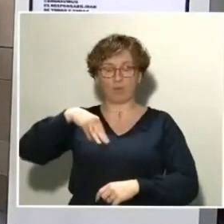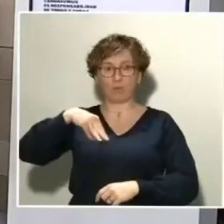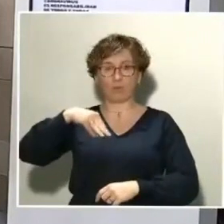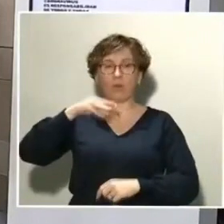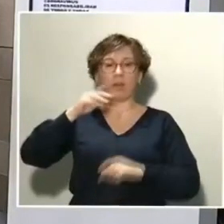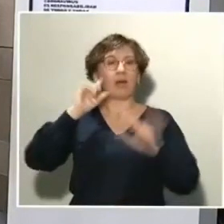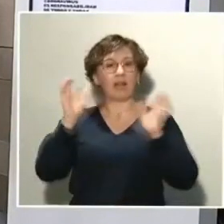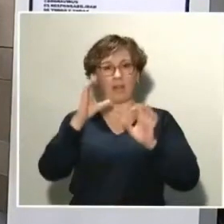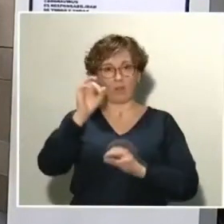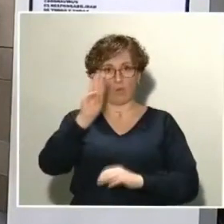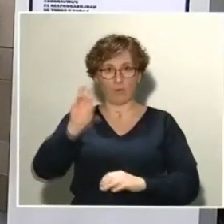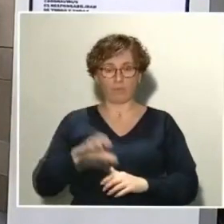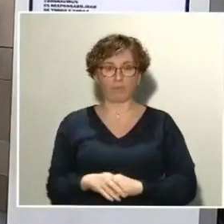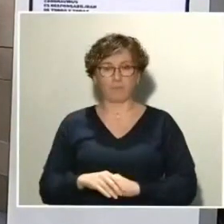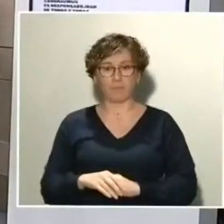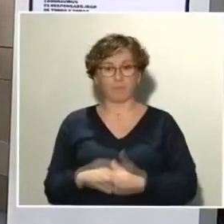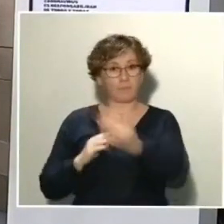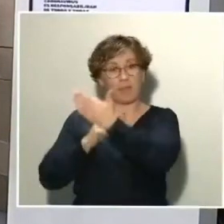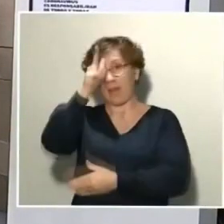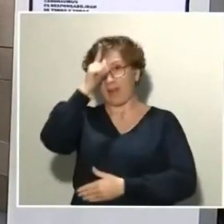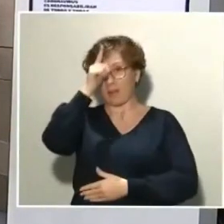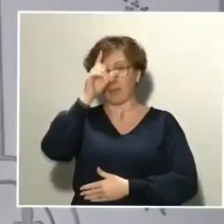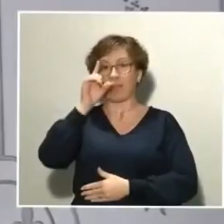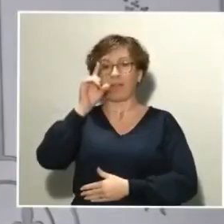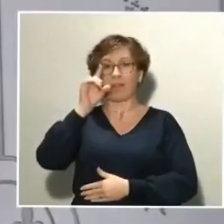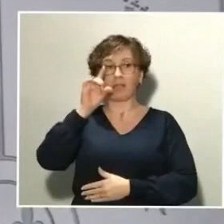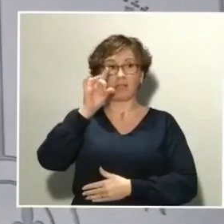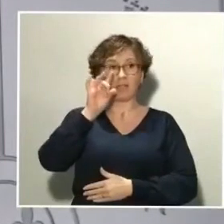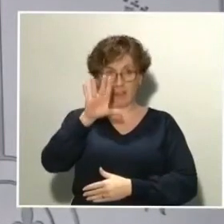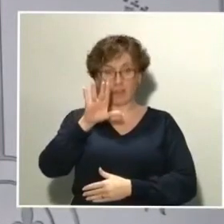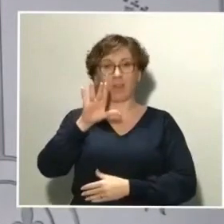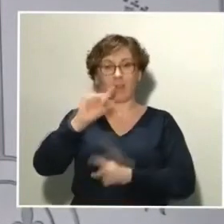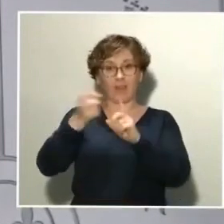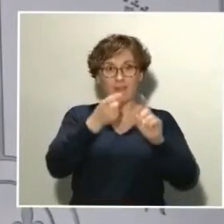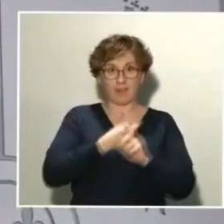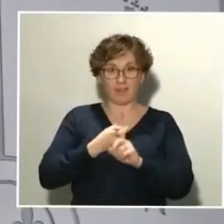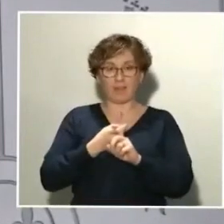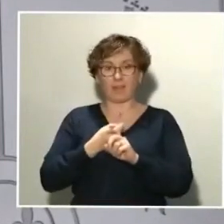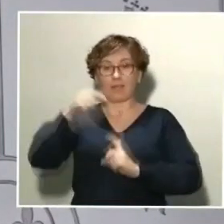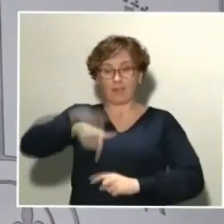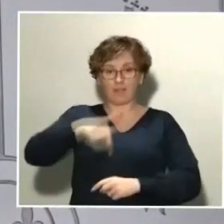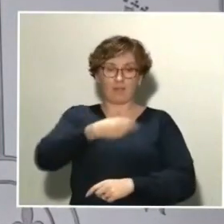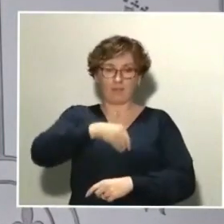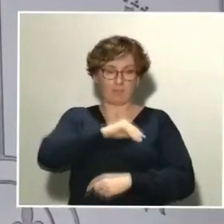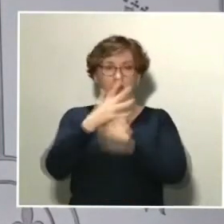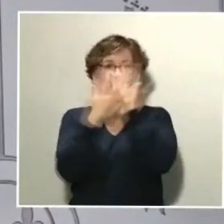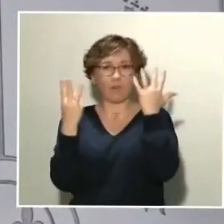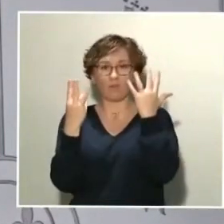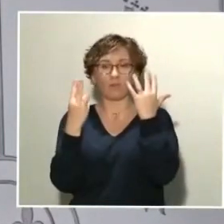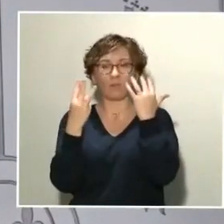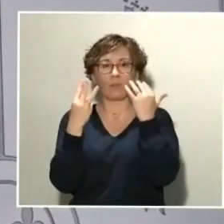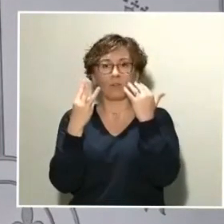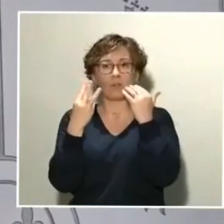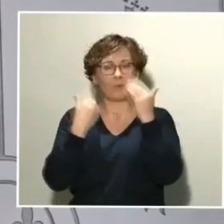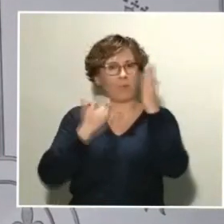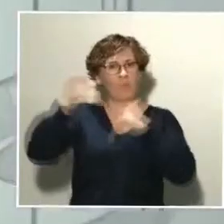Alemania con 15.000 casos positivos tenga 44 fallecidos y en España con 18.000 superemos los 800? No lo puedo